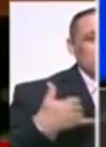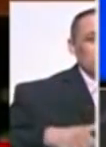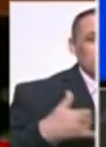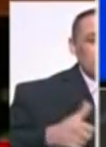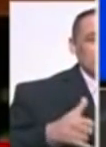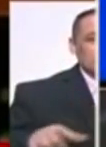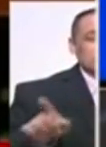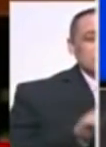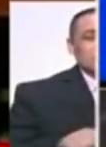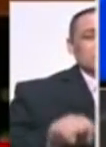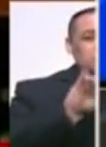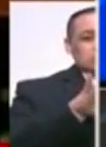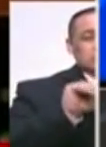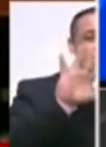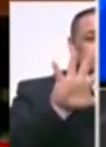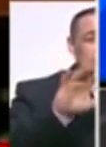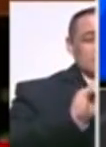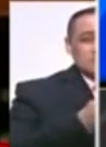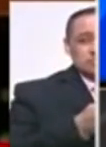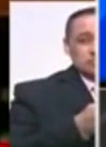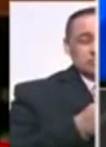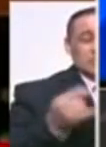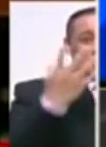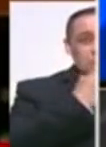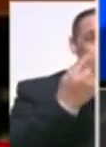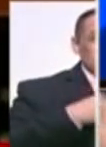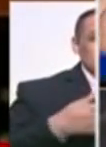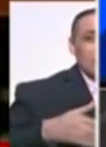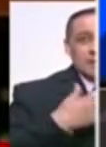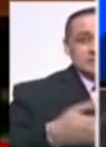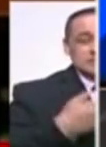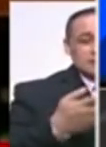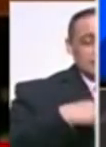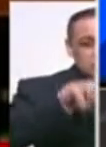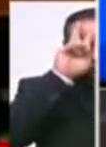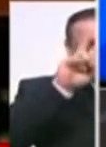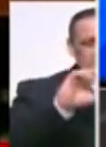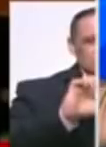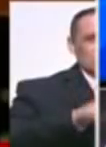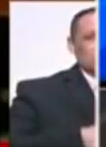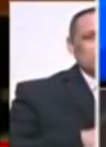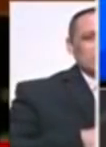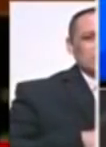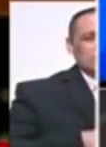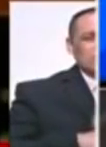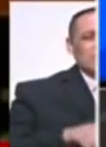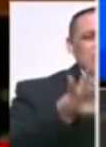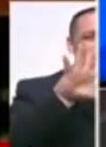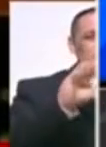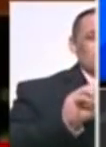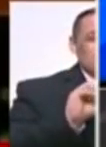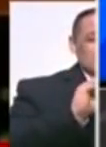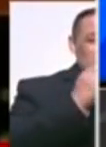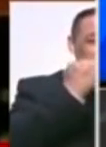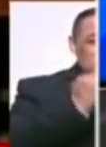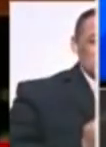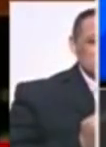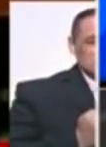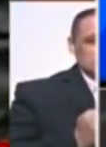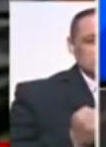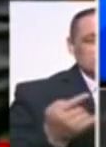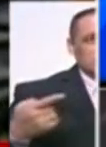ha podido negarle el voto de confianza a los gabinetes, ha podido aprobar en su momento la vacancia presidencial y no lo ha hecho para quienes desaprueban.